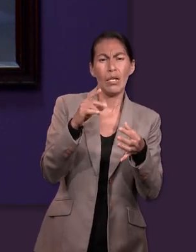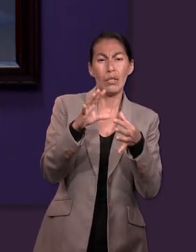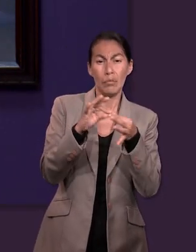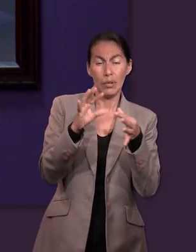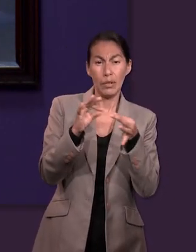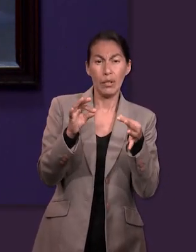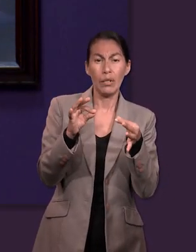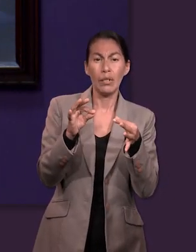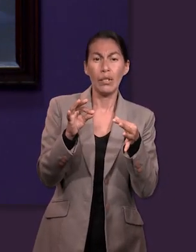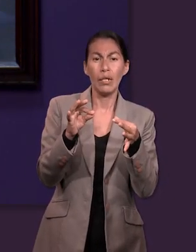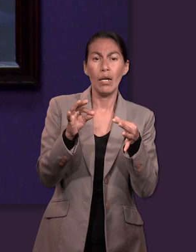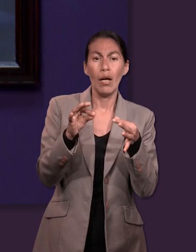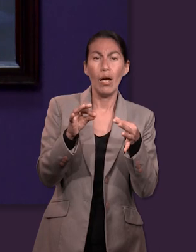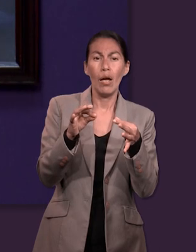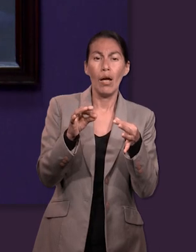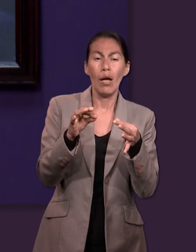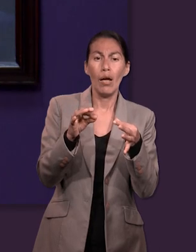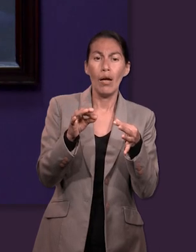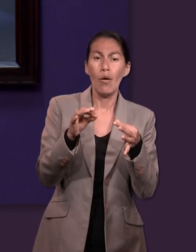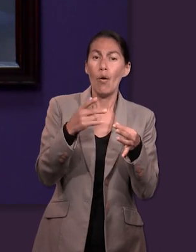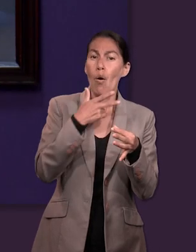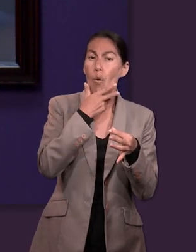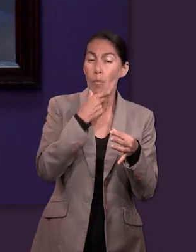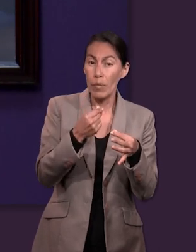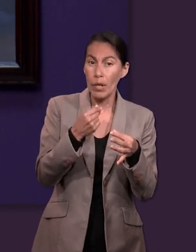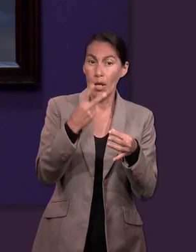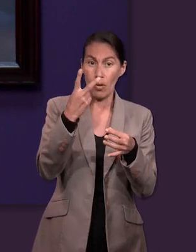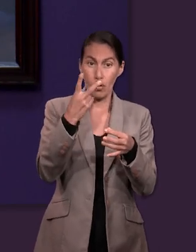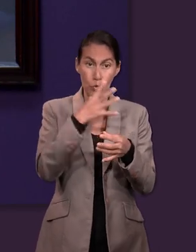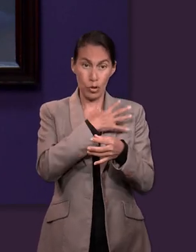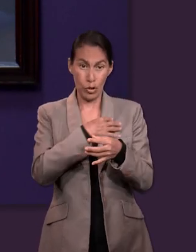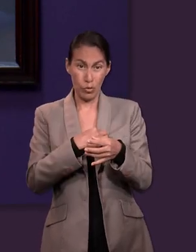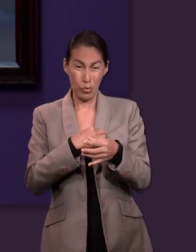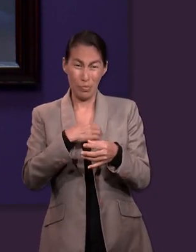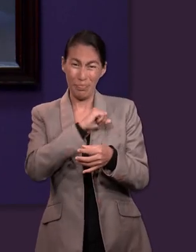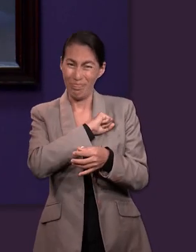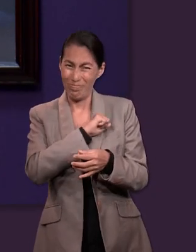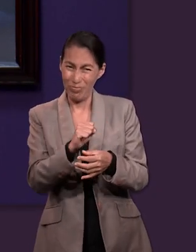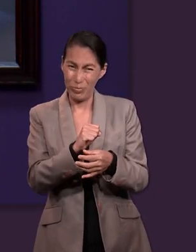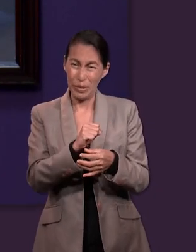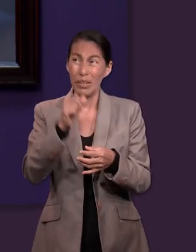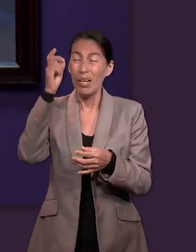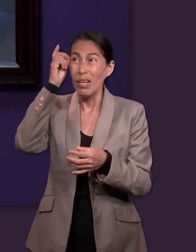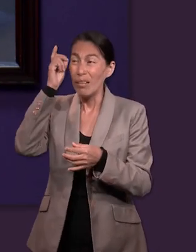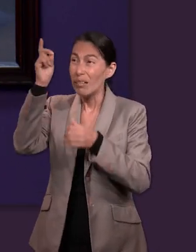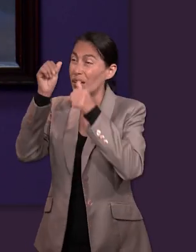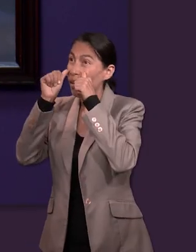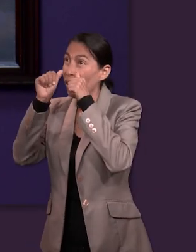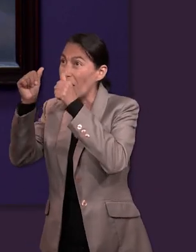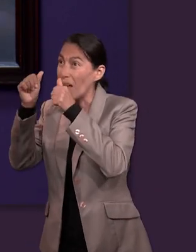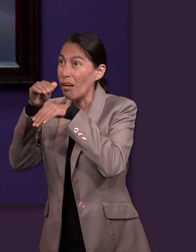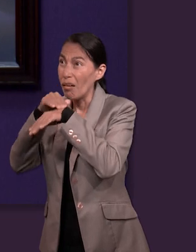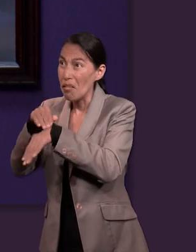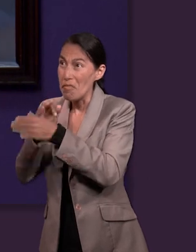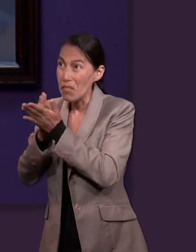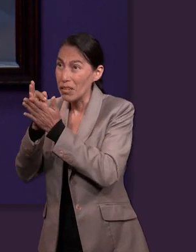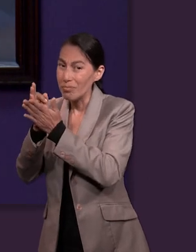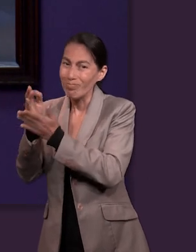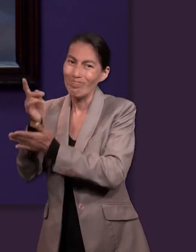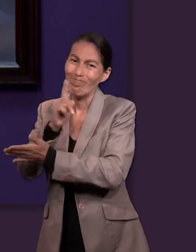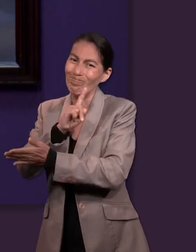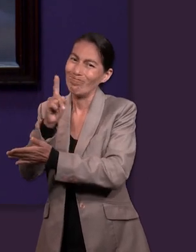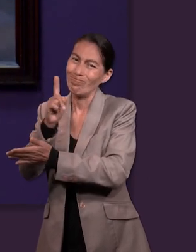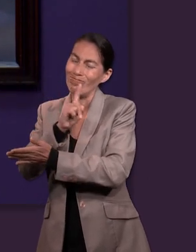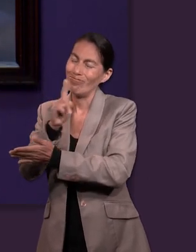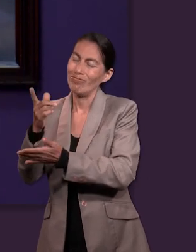tenía dos hijos, ¿no? Malvados, que no escucharon la voz de Dios. Es más, ellos, como decía, mencionó